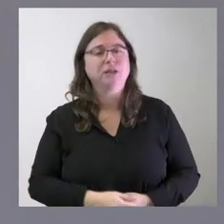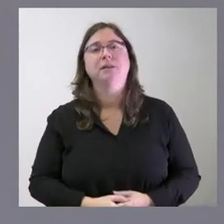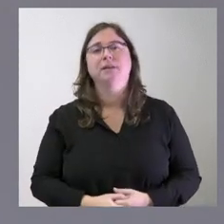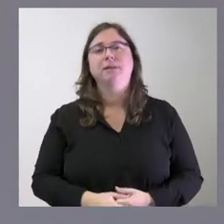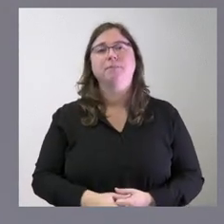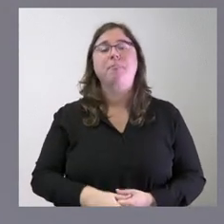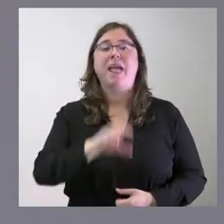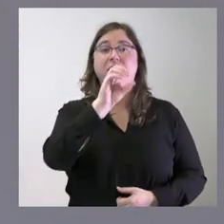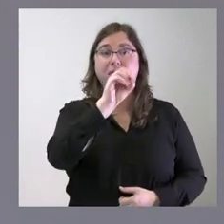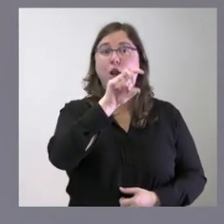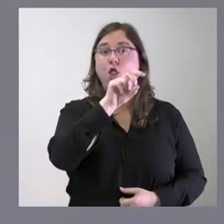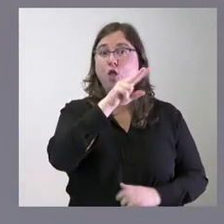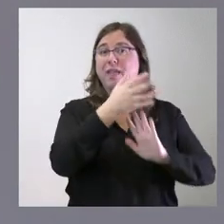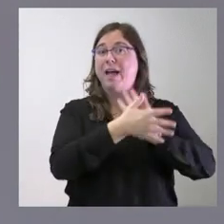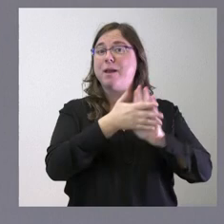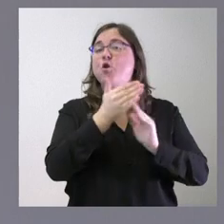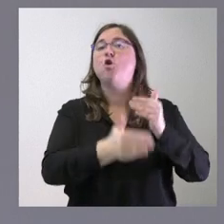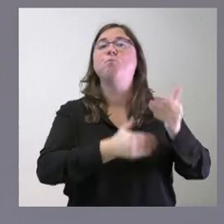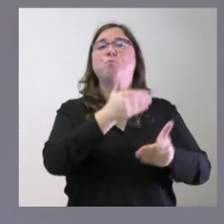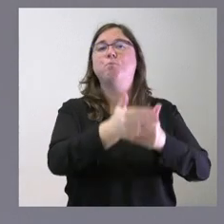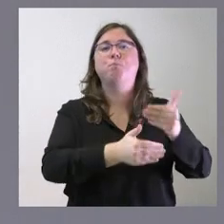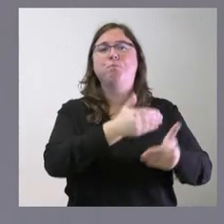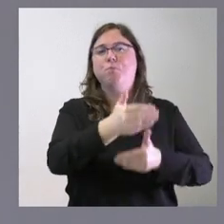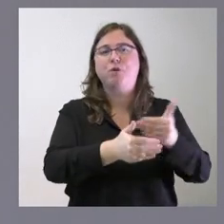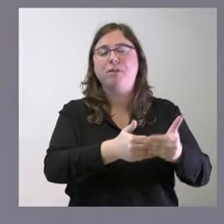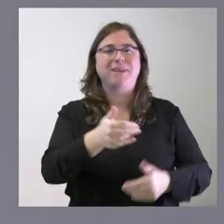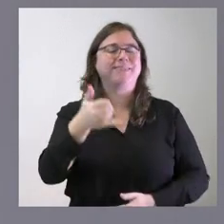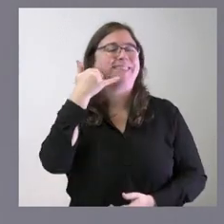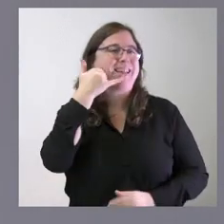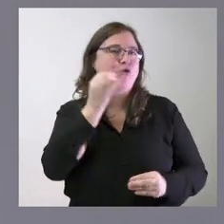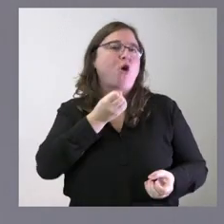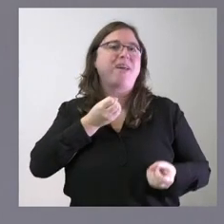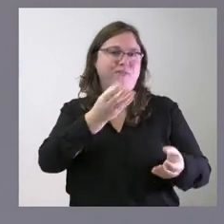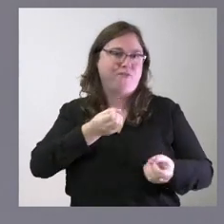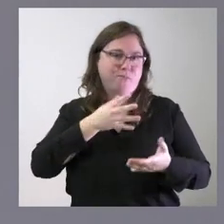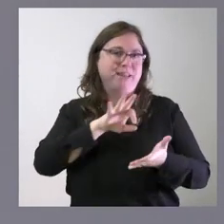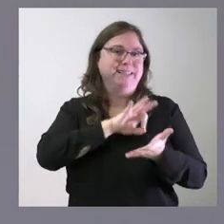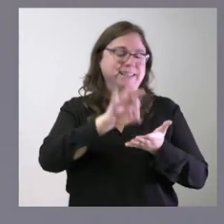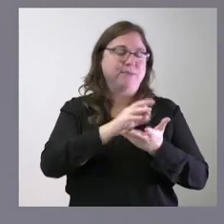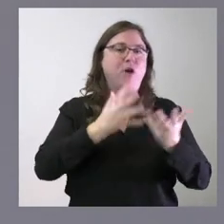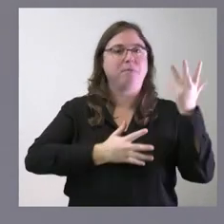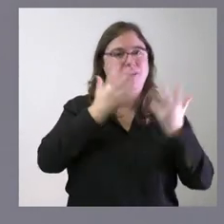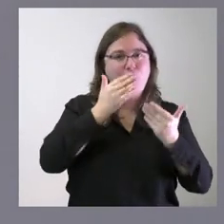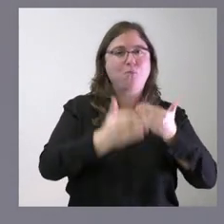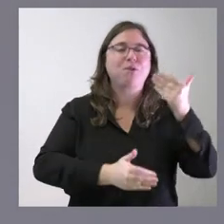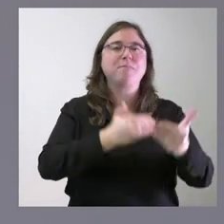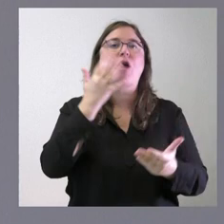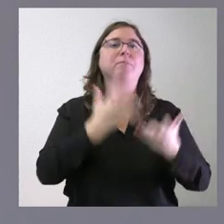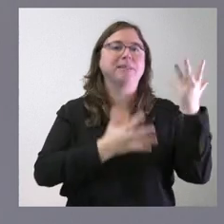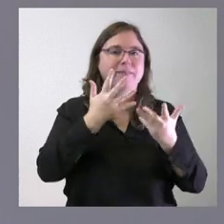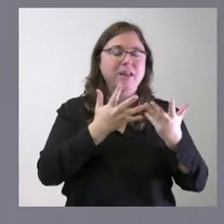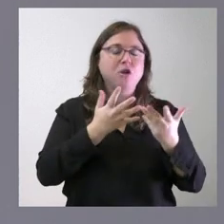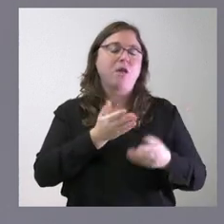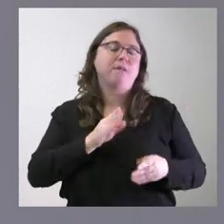en el 012 de lo que estamos hablando es un procedimiento o un teléfono de información sobre servicios administrativos procedimientos administrativos ayudas o